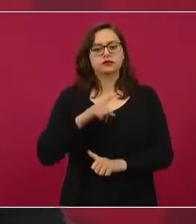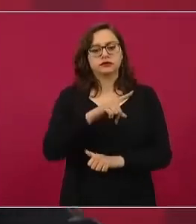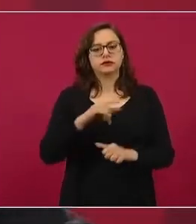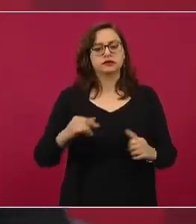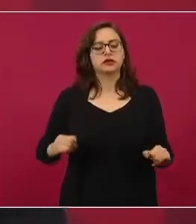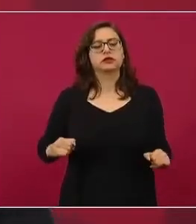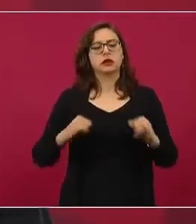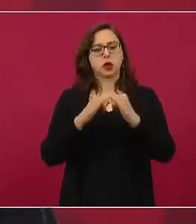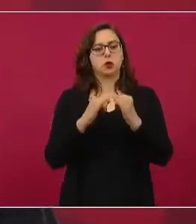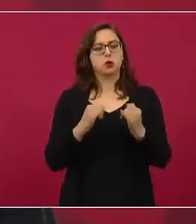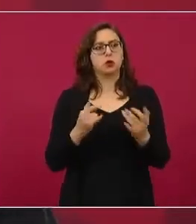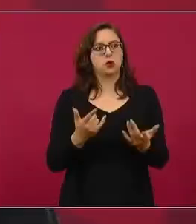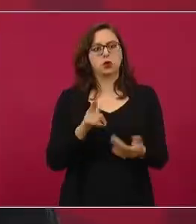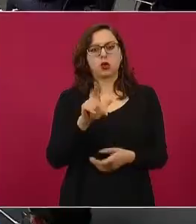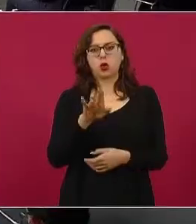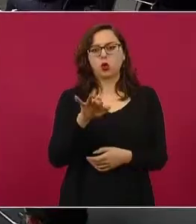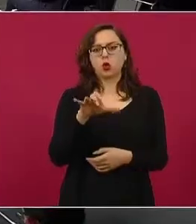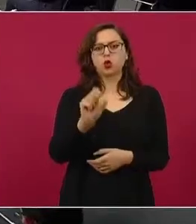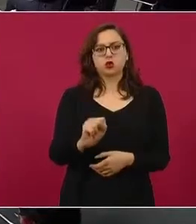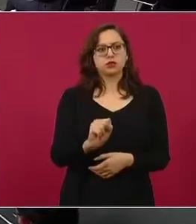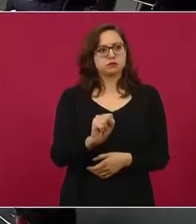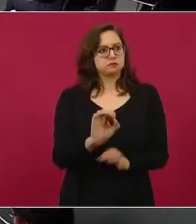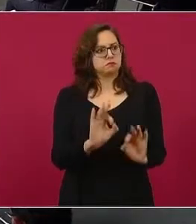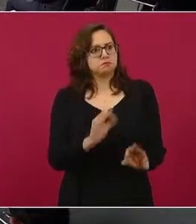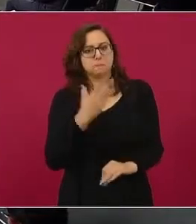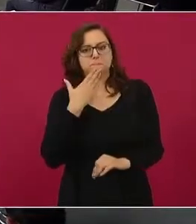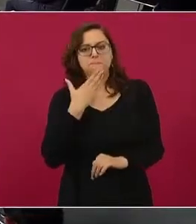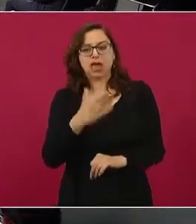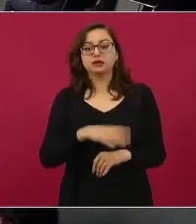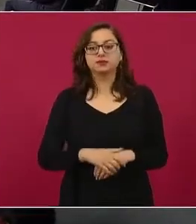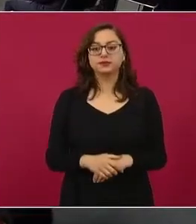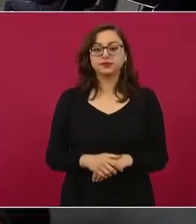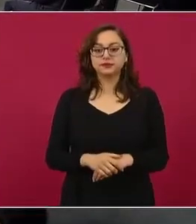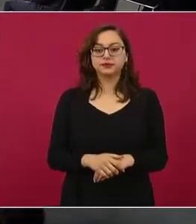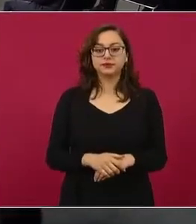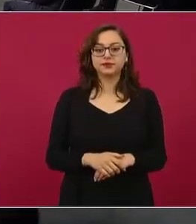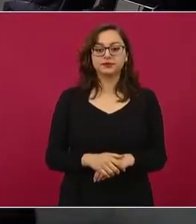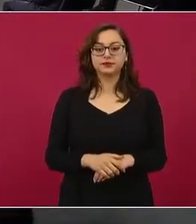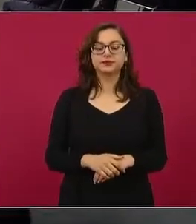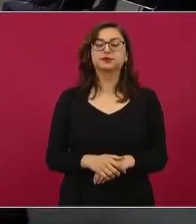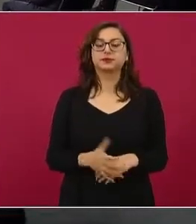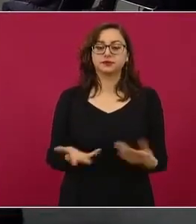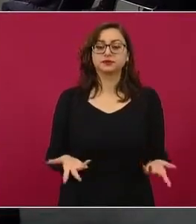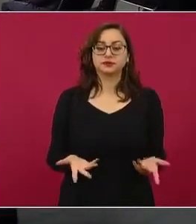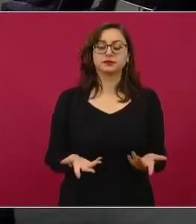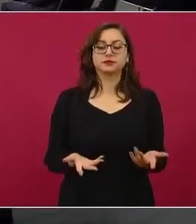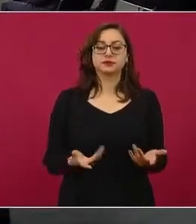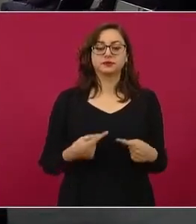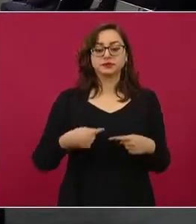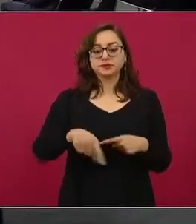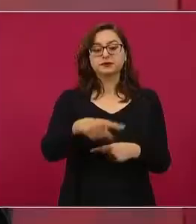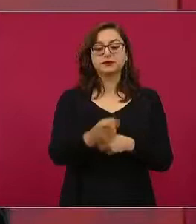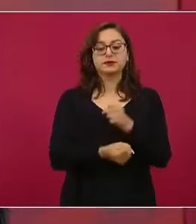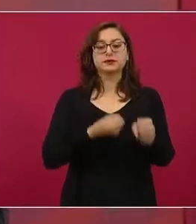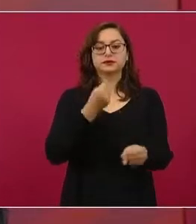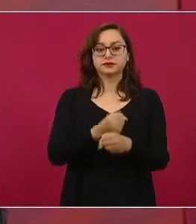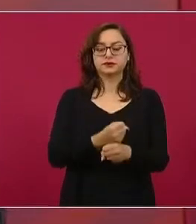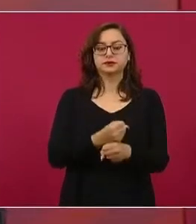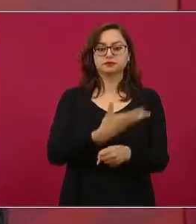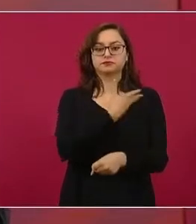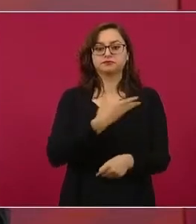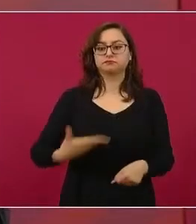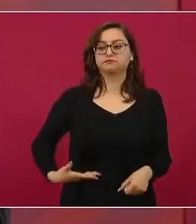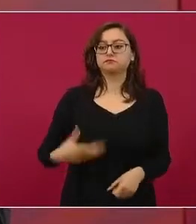Luis Gutiérrez. Y vamos también a… este año tenemos que llevar a cabo la instrucción del presidente